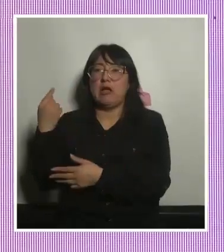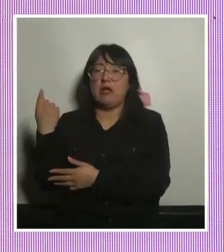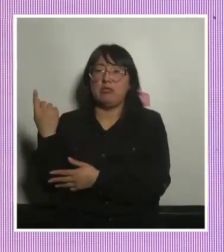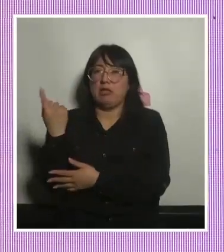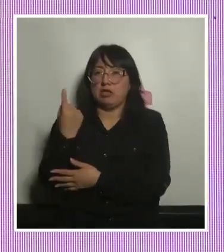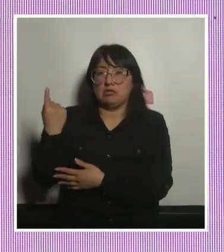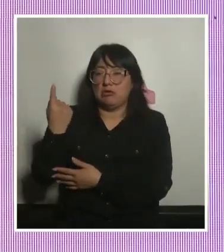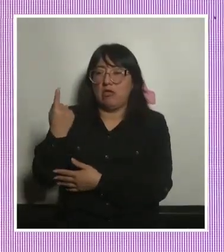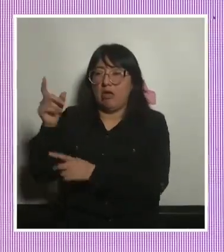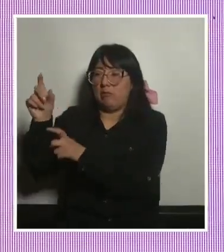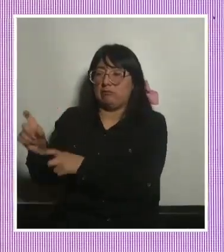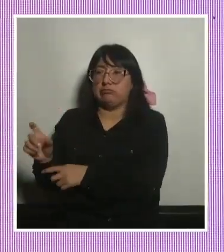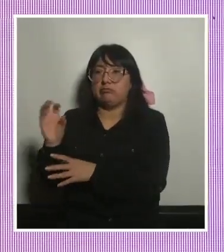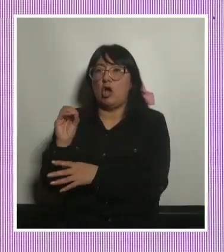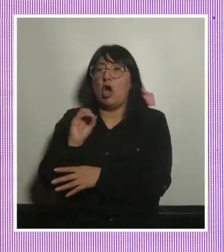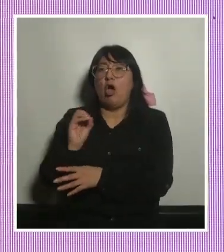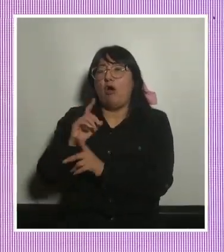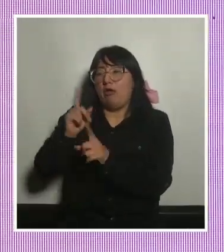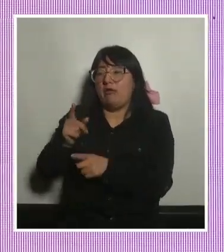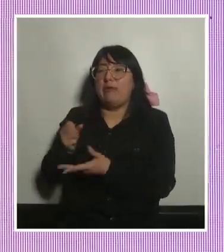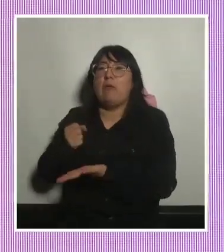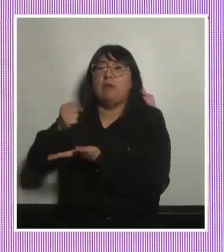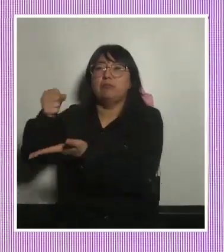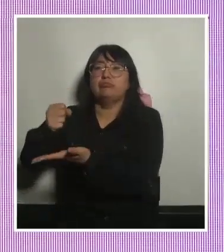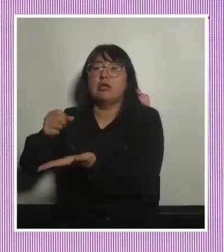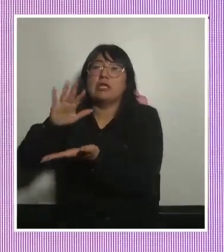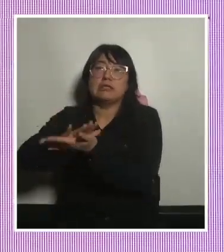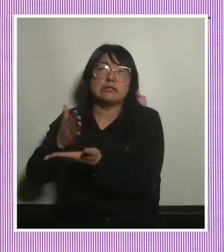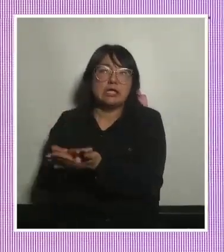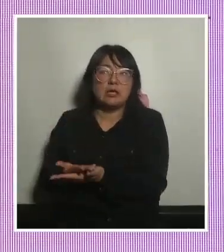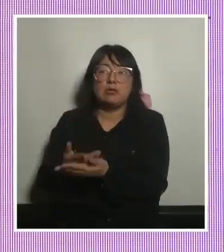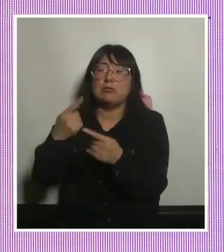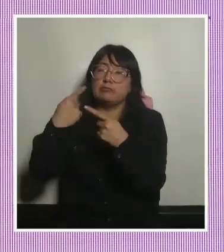estamos teniendo que invertir en políticas de salud